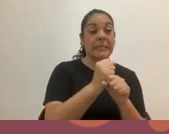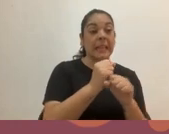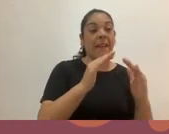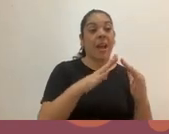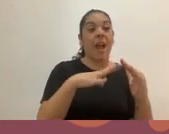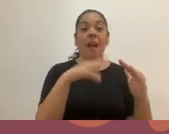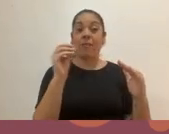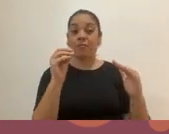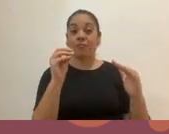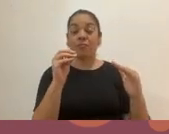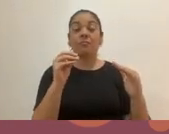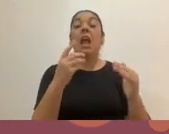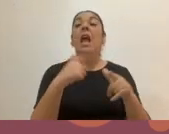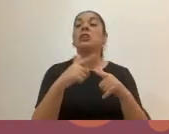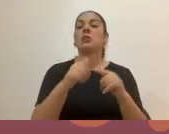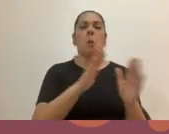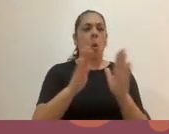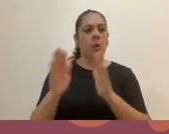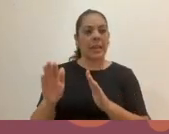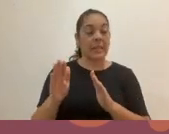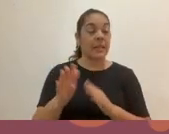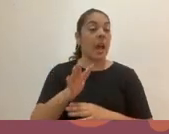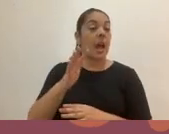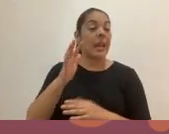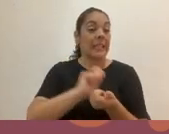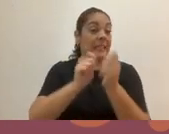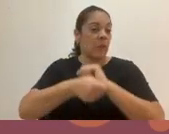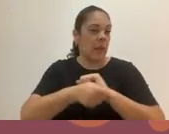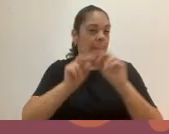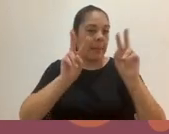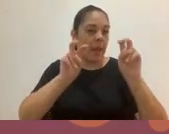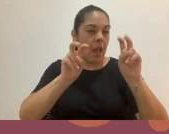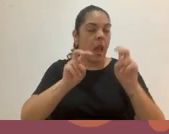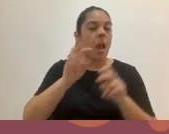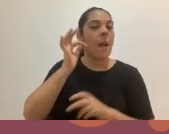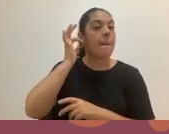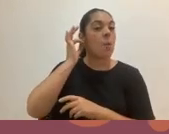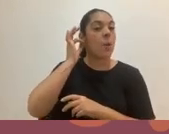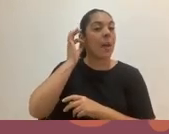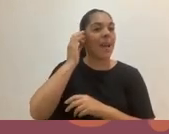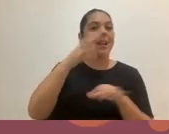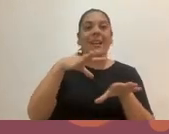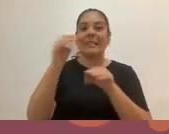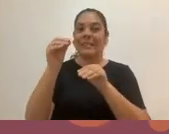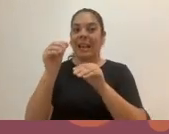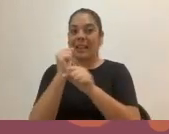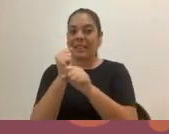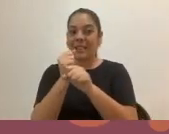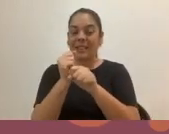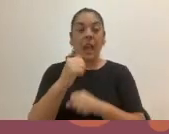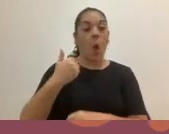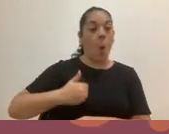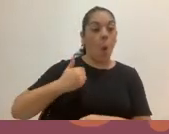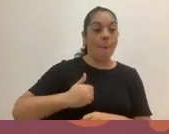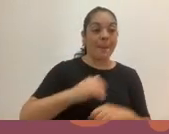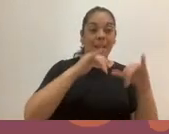y es el hombre quien hace cuido de sus hijos y es el que se queda haciendo las labores internas